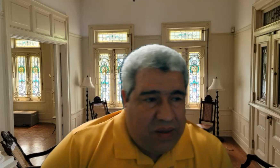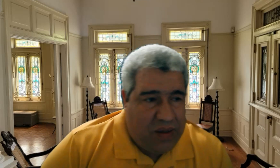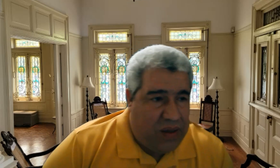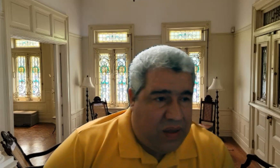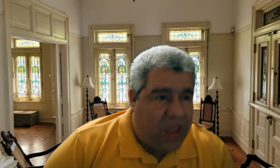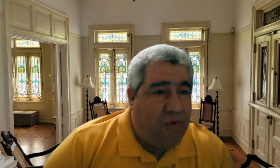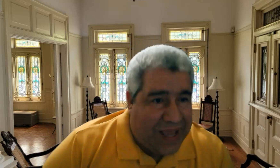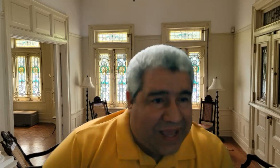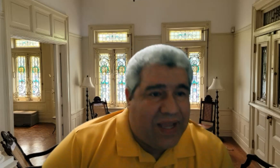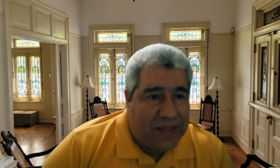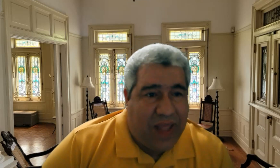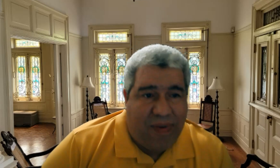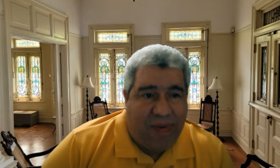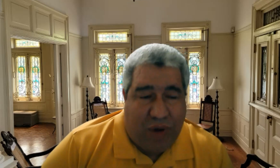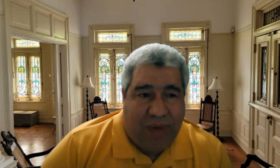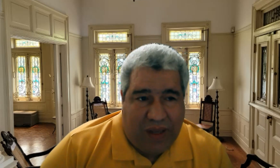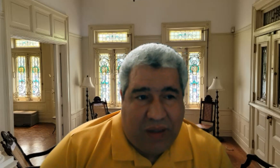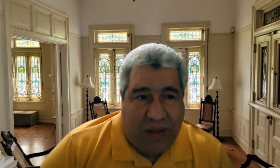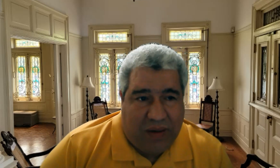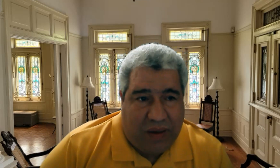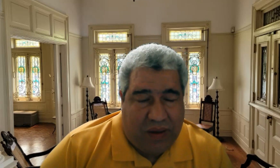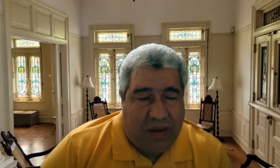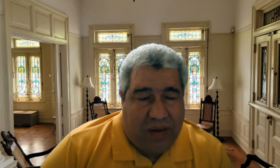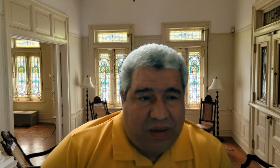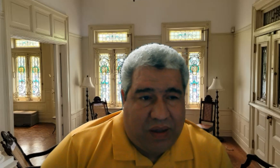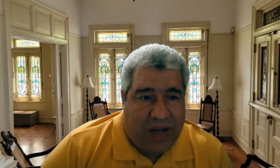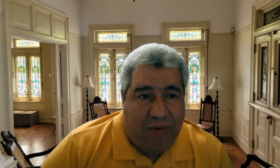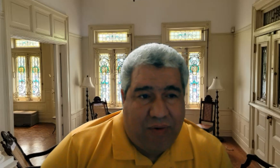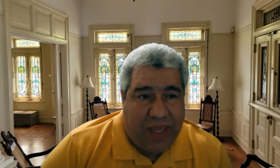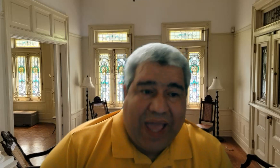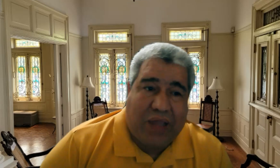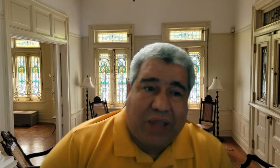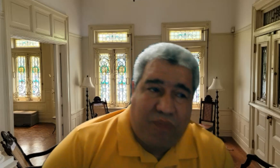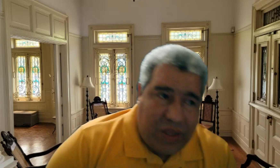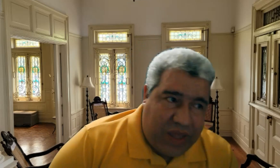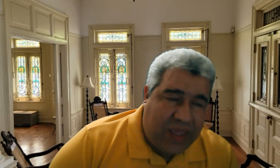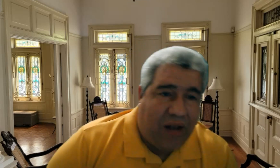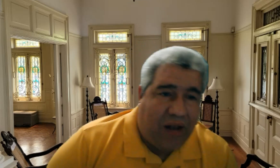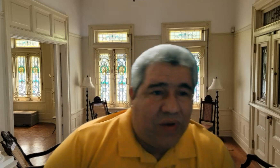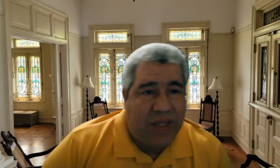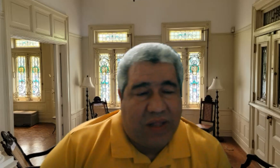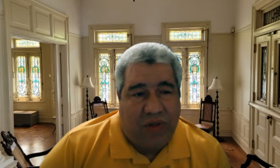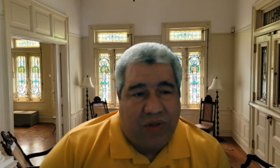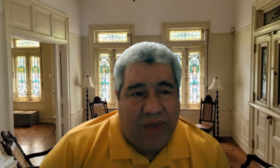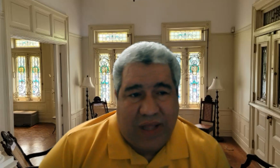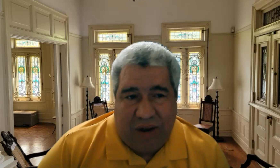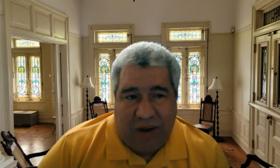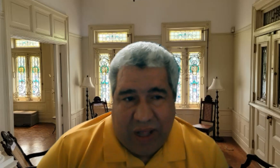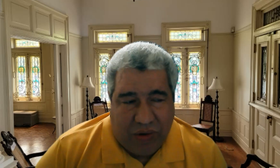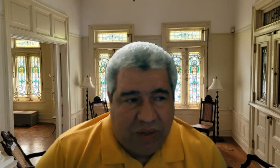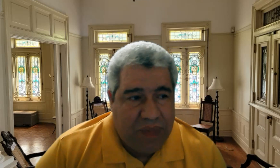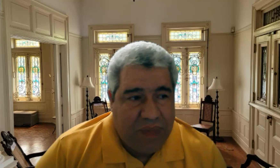y hay una gran cantidad de memorabilia en la biblioteca expuesta y algunas que están todavía